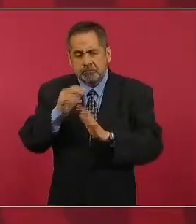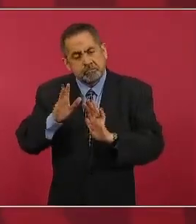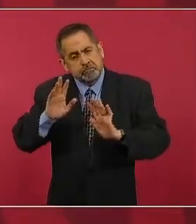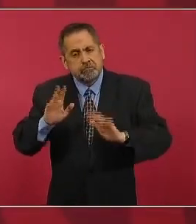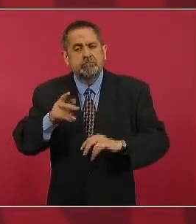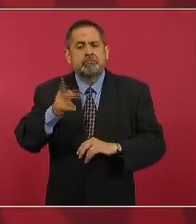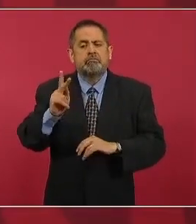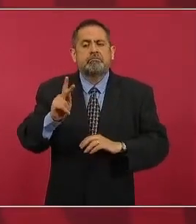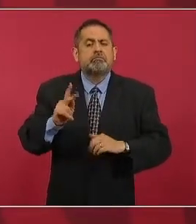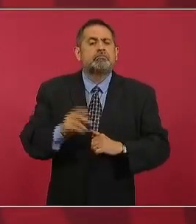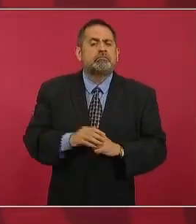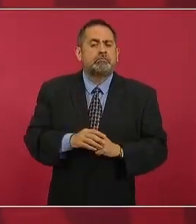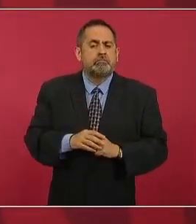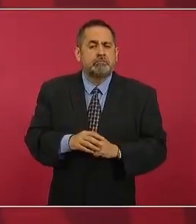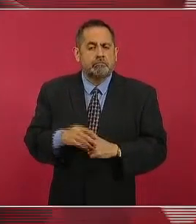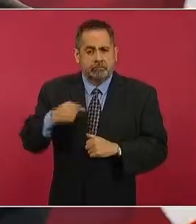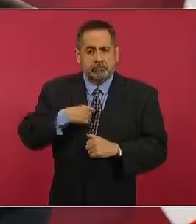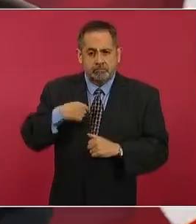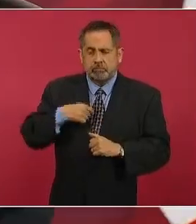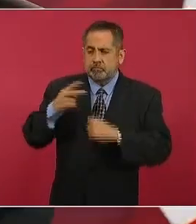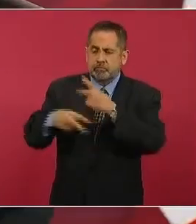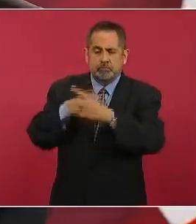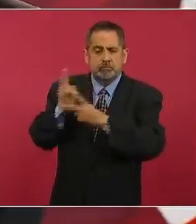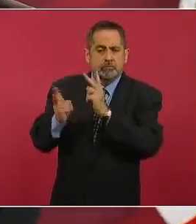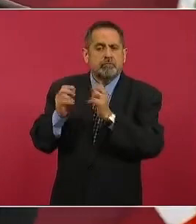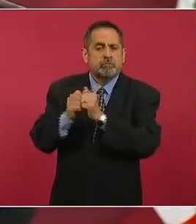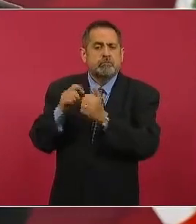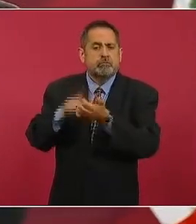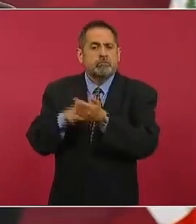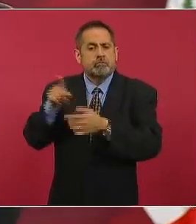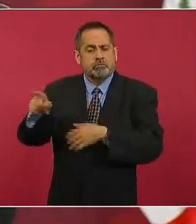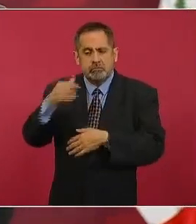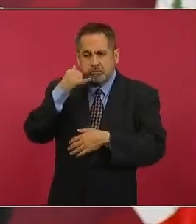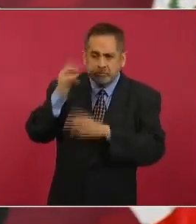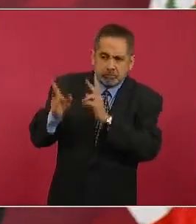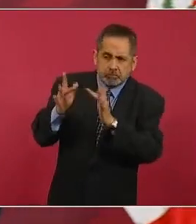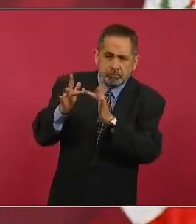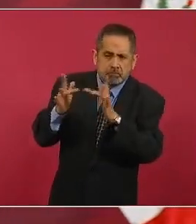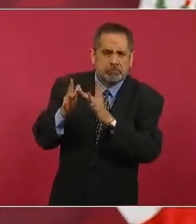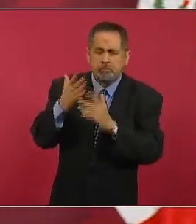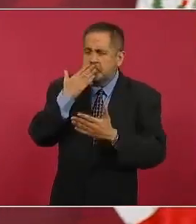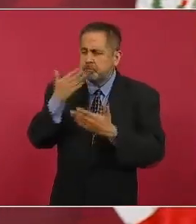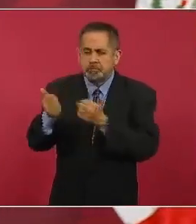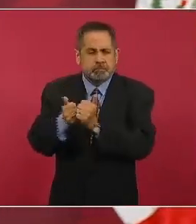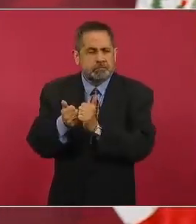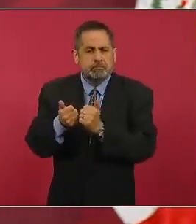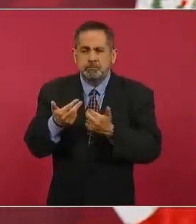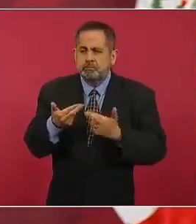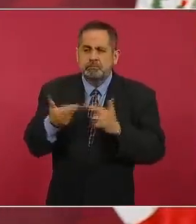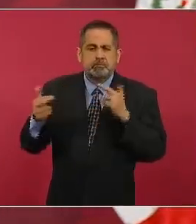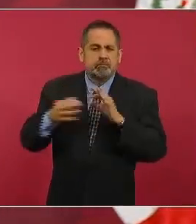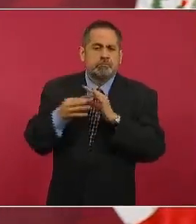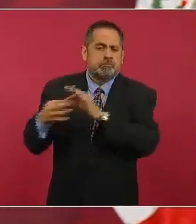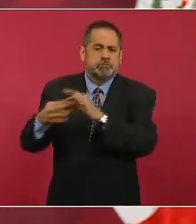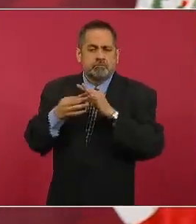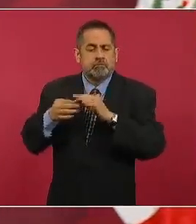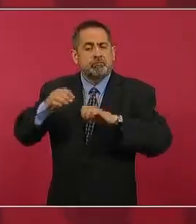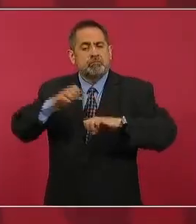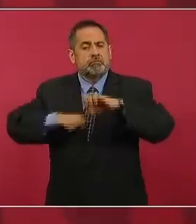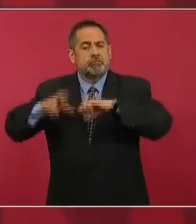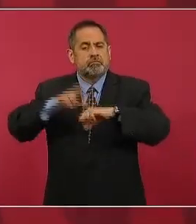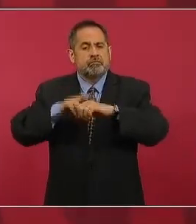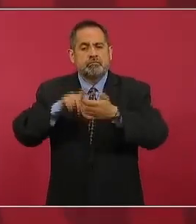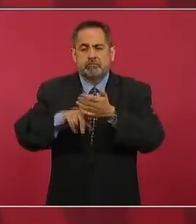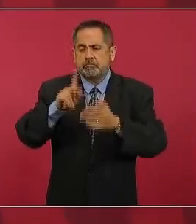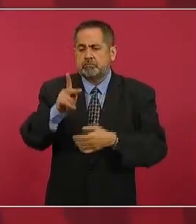este vamos a hablar con él llevamos muy buena relación con el embajador Ken